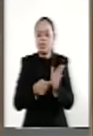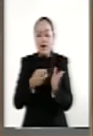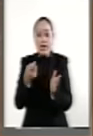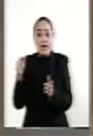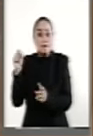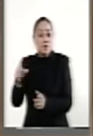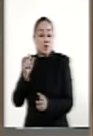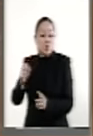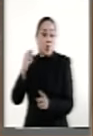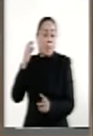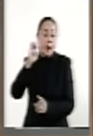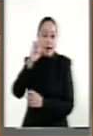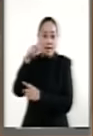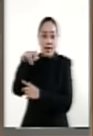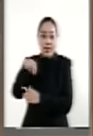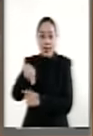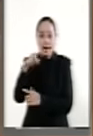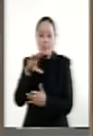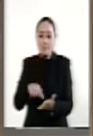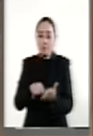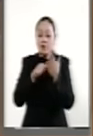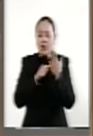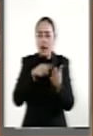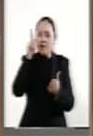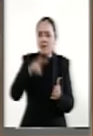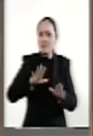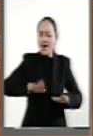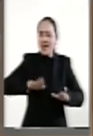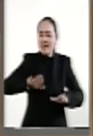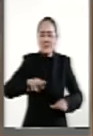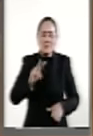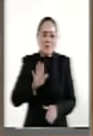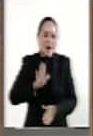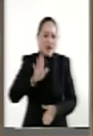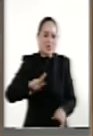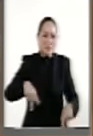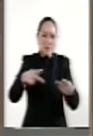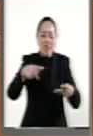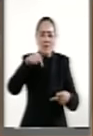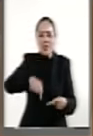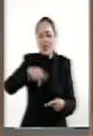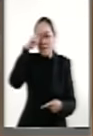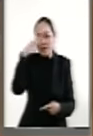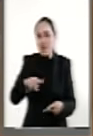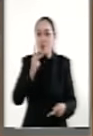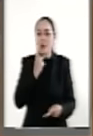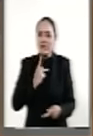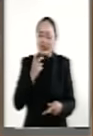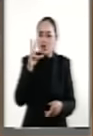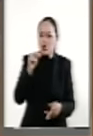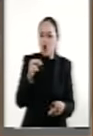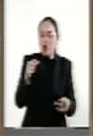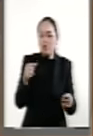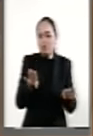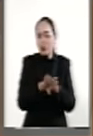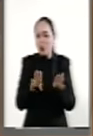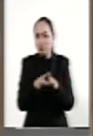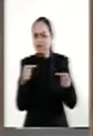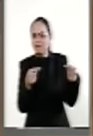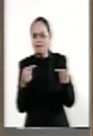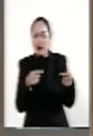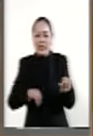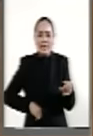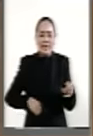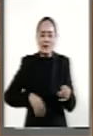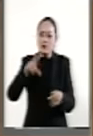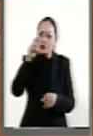Peña Nieto, quien puso en subasta el patrimonio no renovable del país. No hablo del conflicto de interés, de la